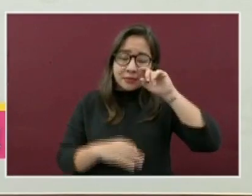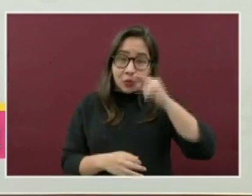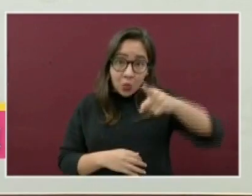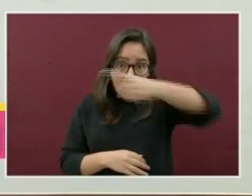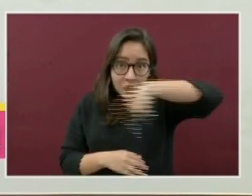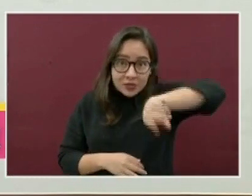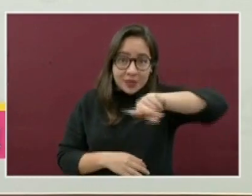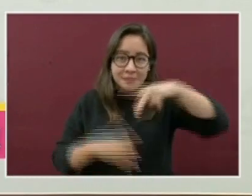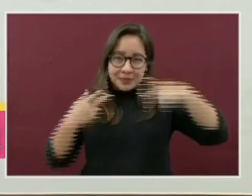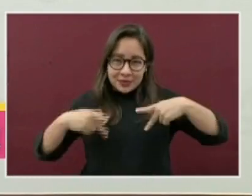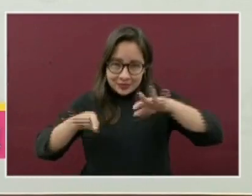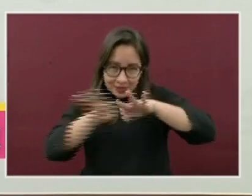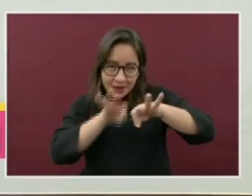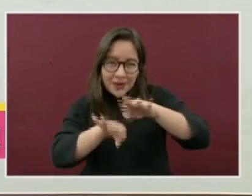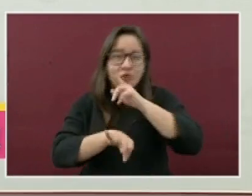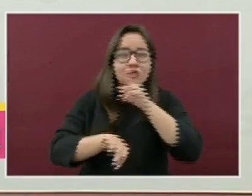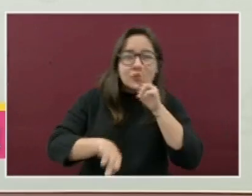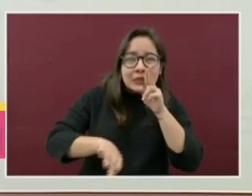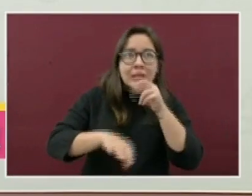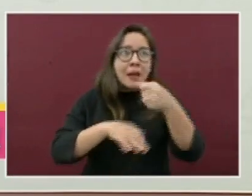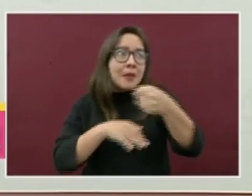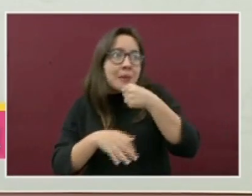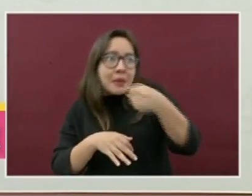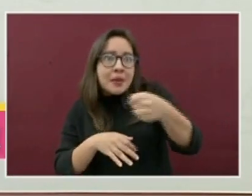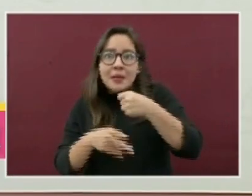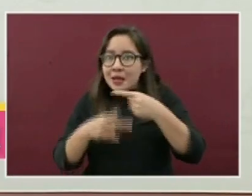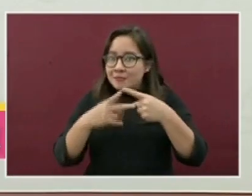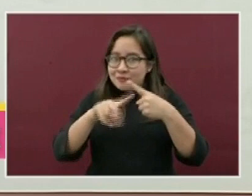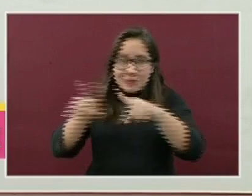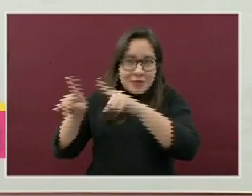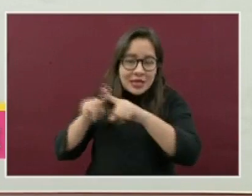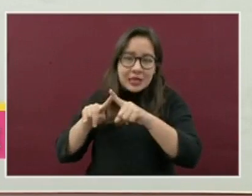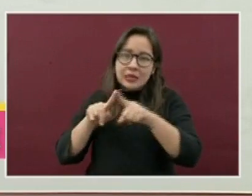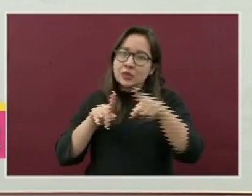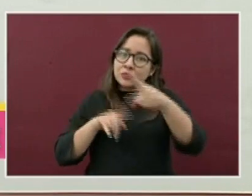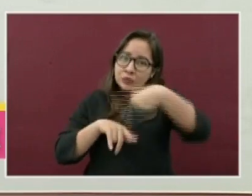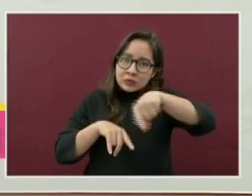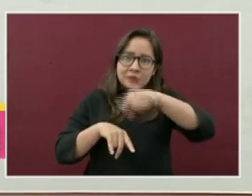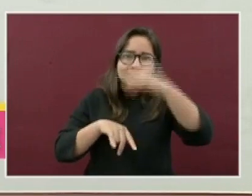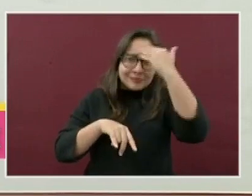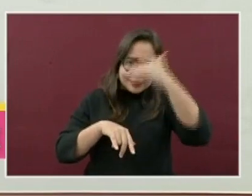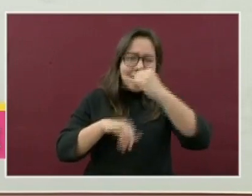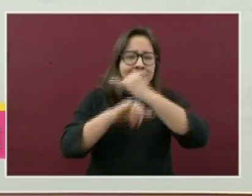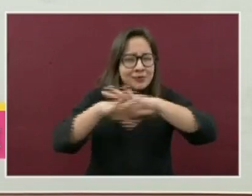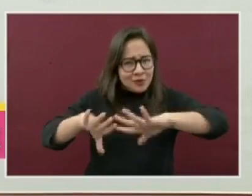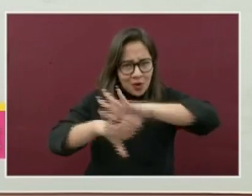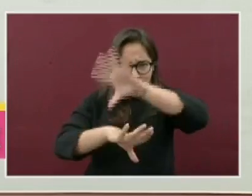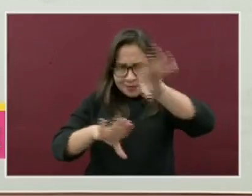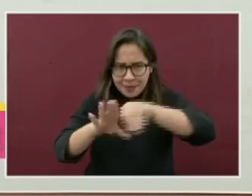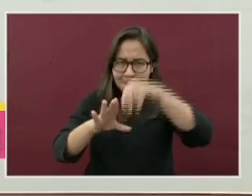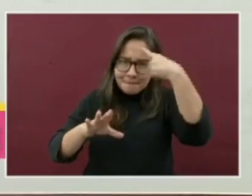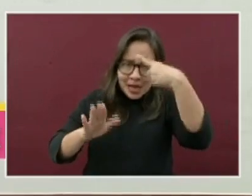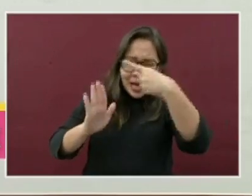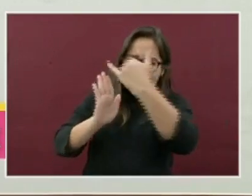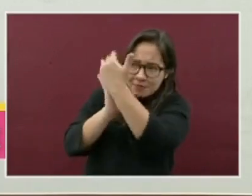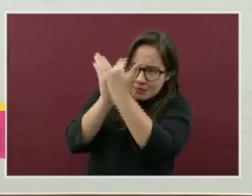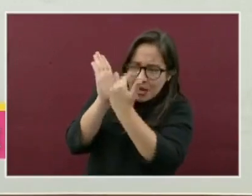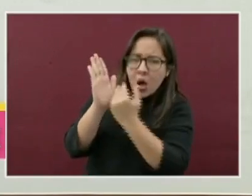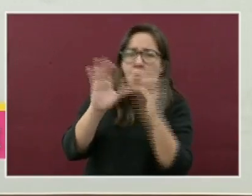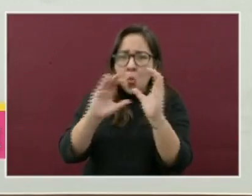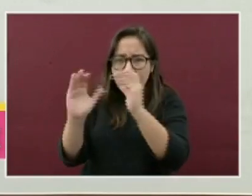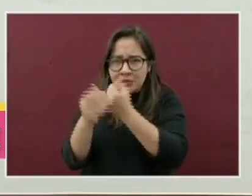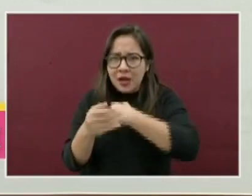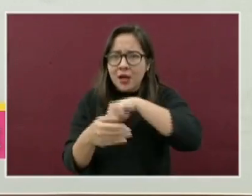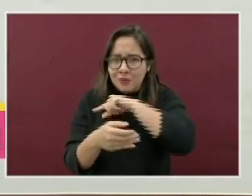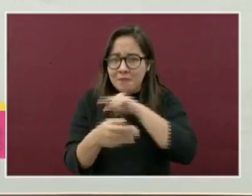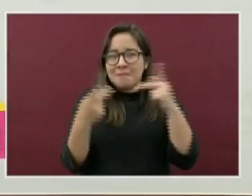Ustedes, señores periodistas, señoras periodistas, tienen toda la información respecto a las medidas de cuidados y cómo es que la